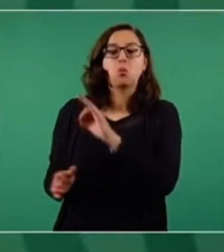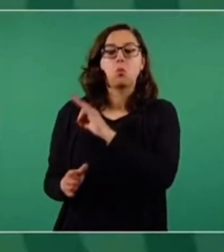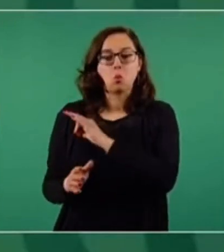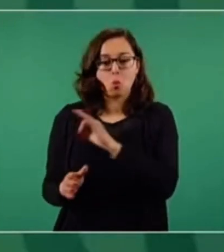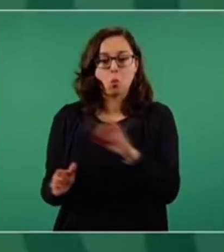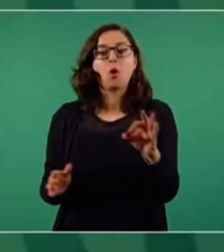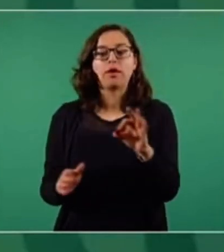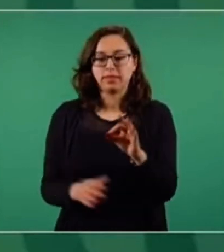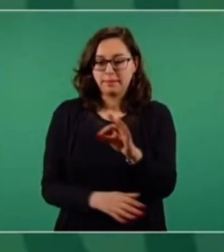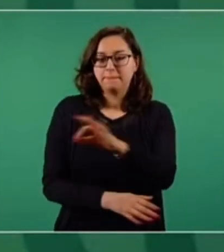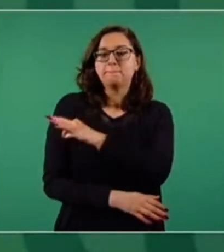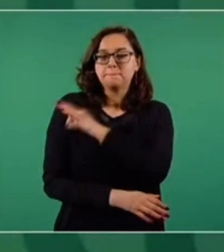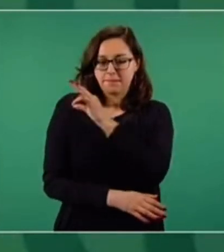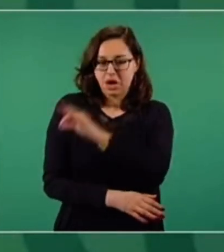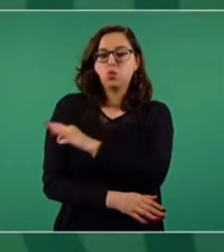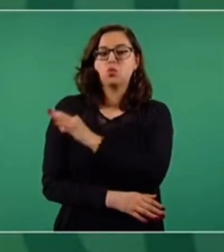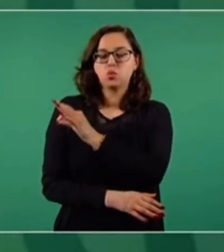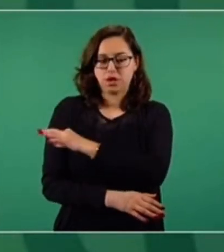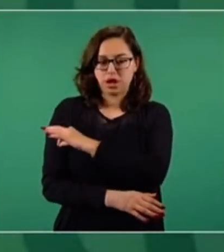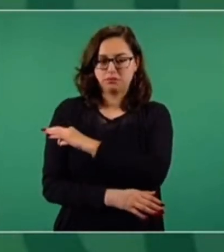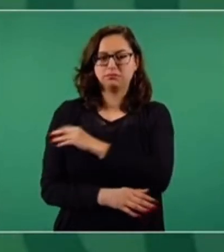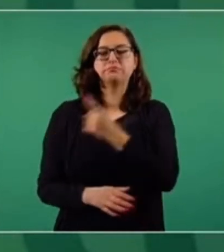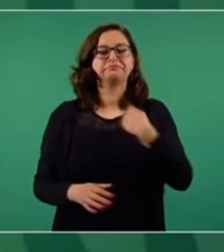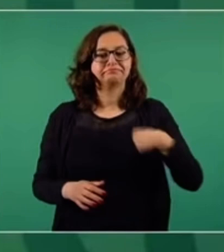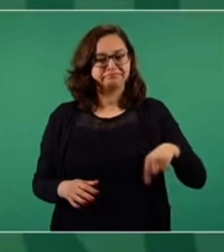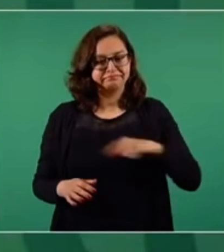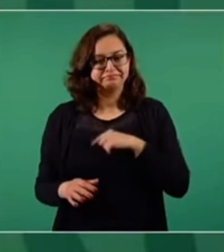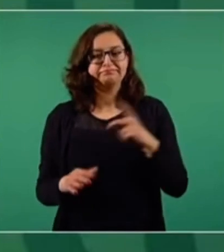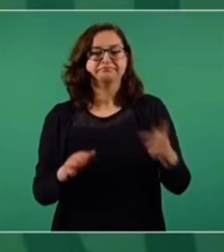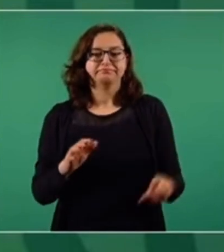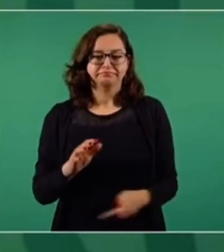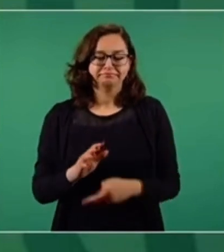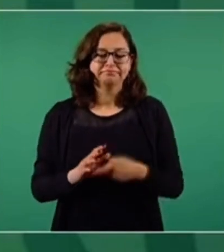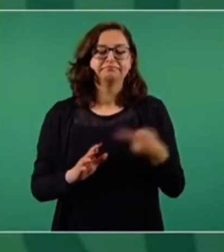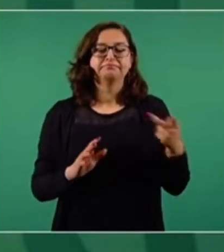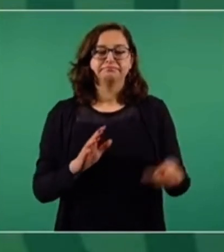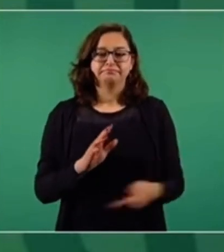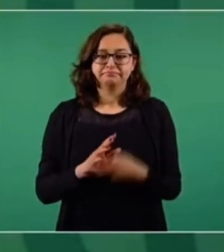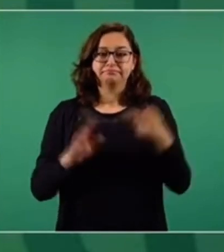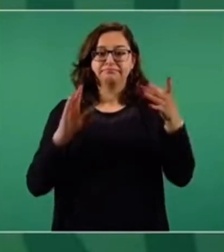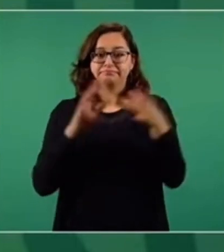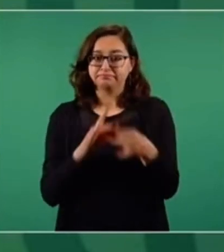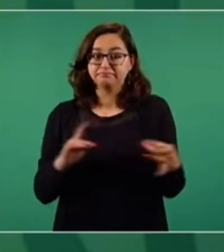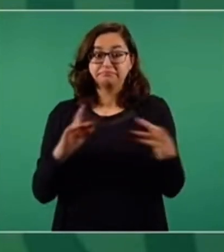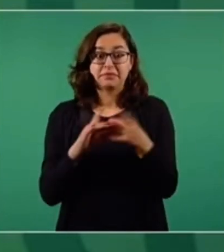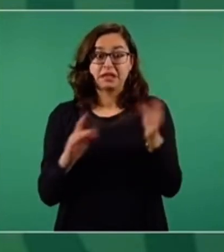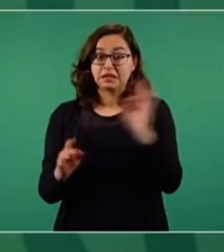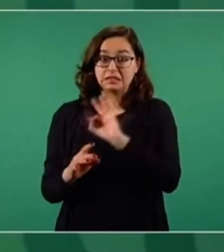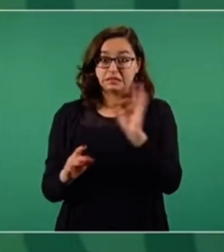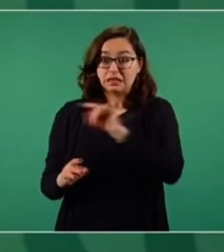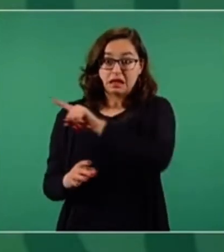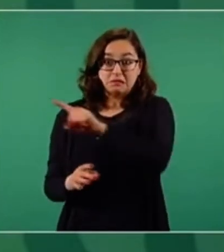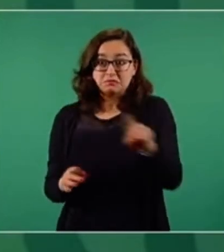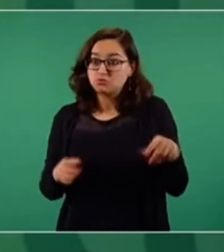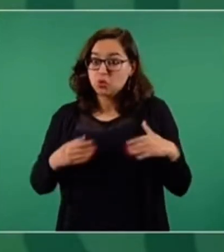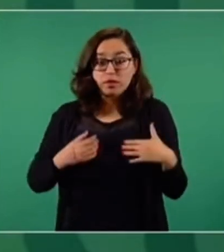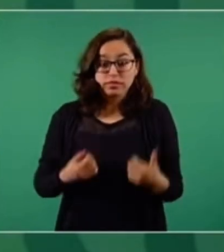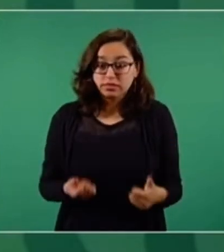Es lo que hemos explicado varias veces, lo volvemos a explicar por si alguien no lo tomó con claridad.